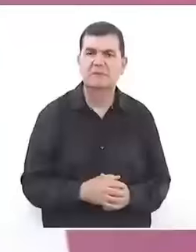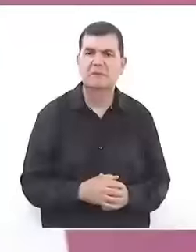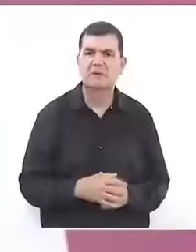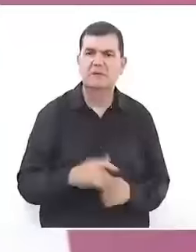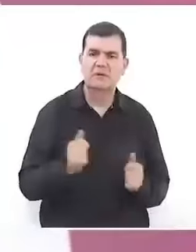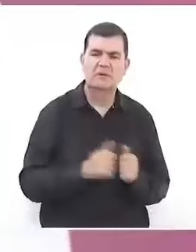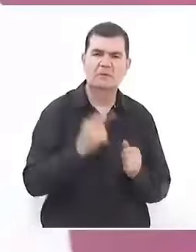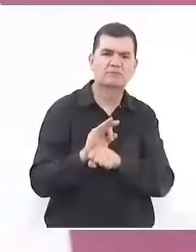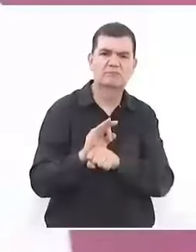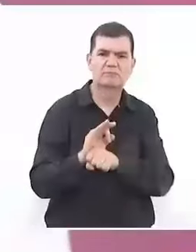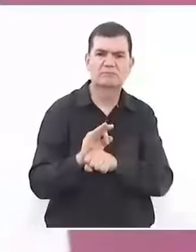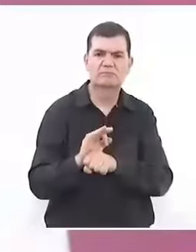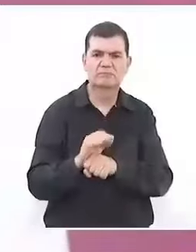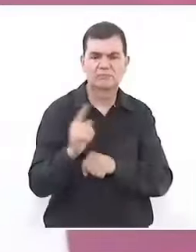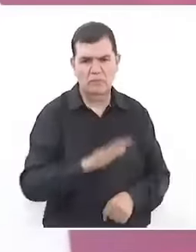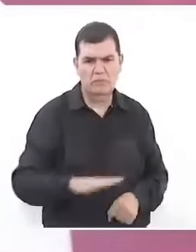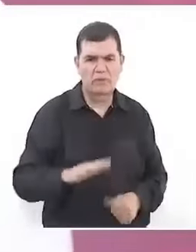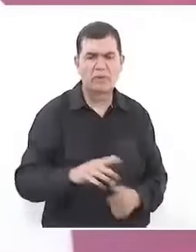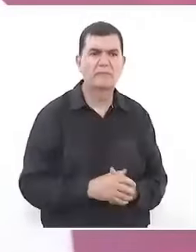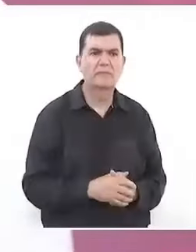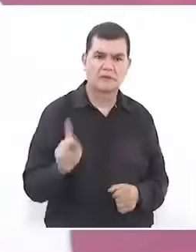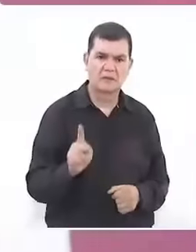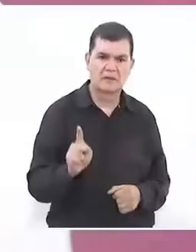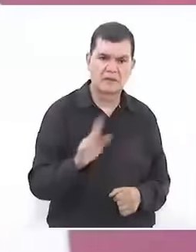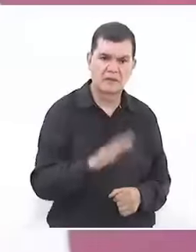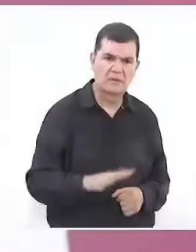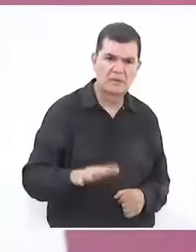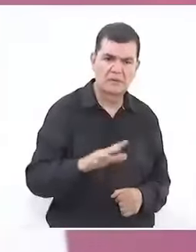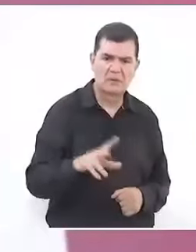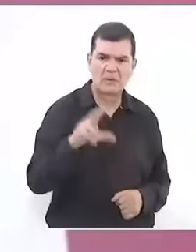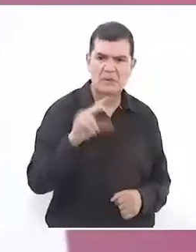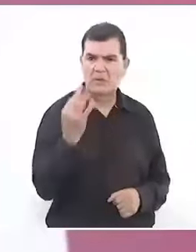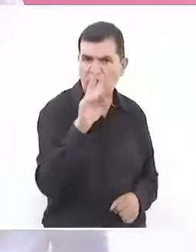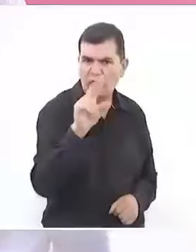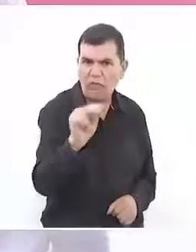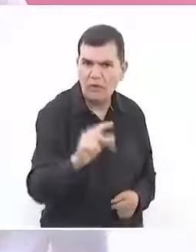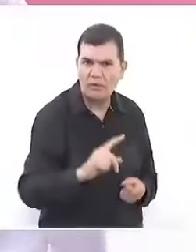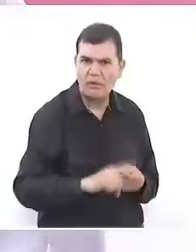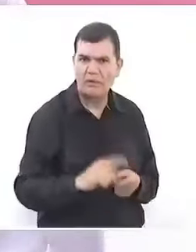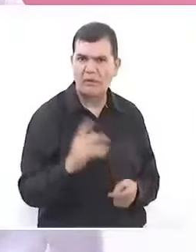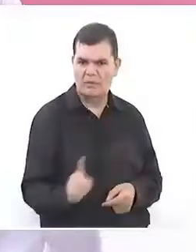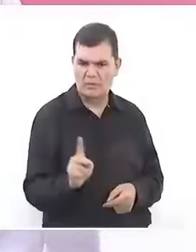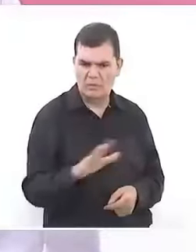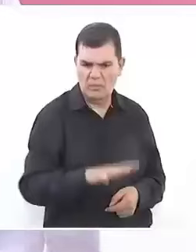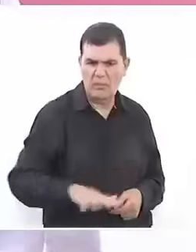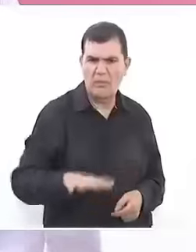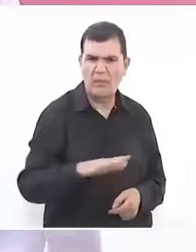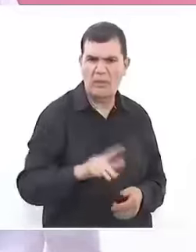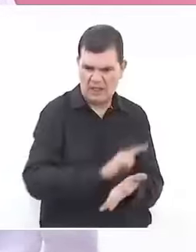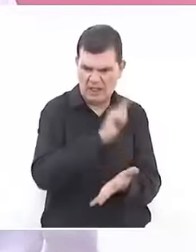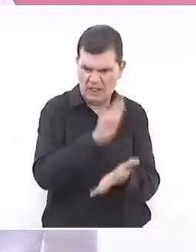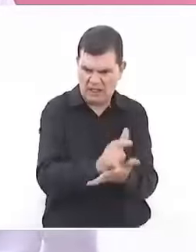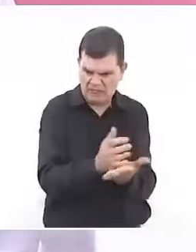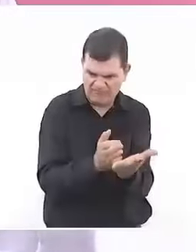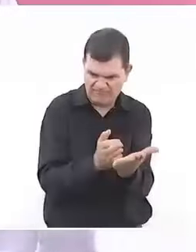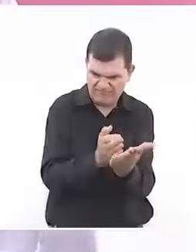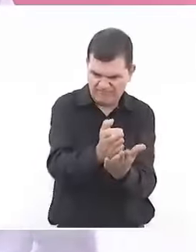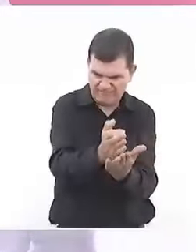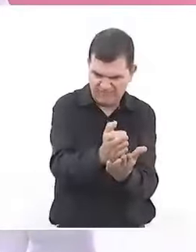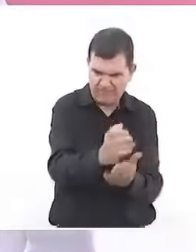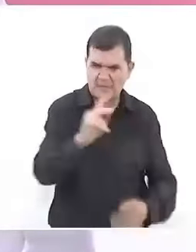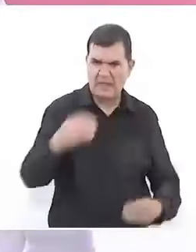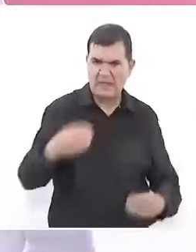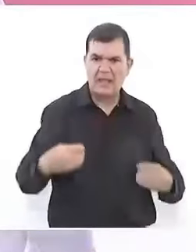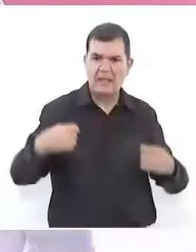el respaldo del pueblo. El pueblo no traiciona, el pueblo es leal. ¡Que viva